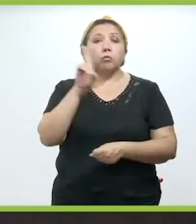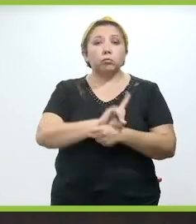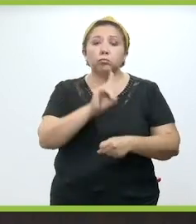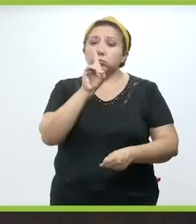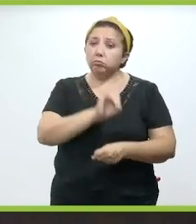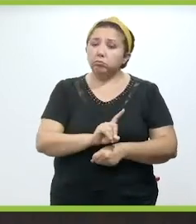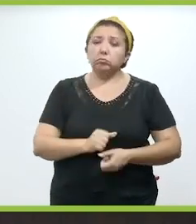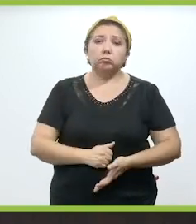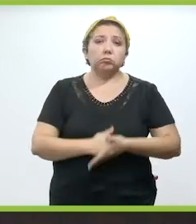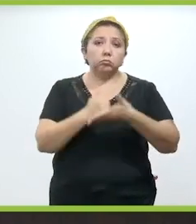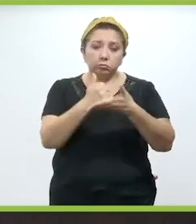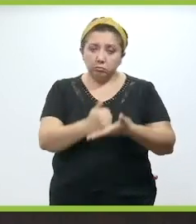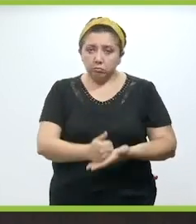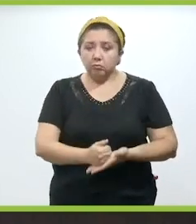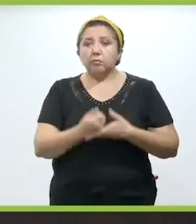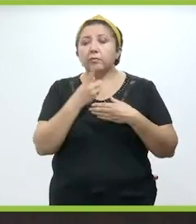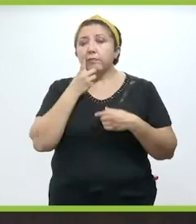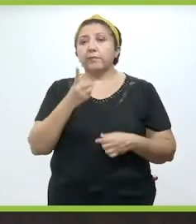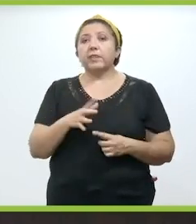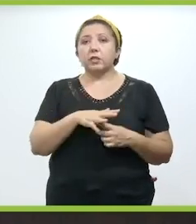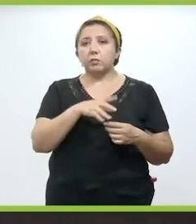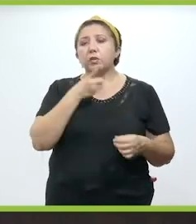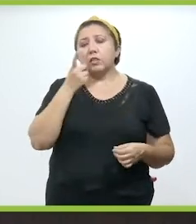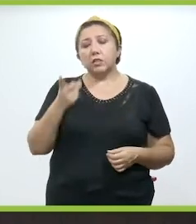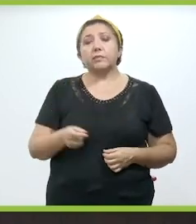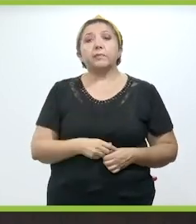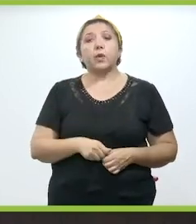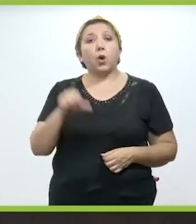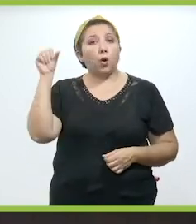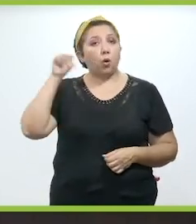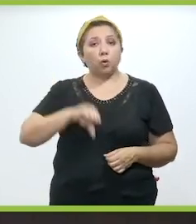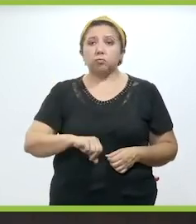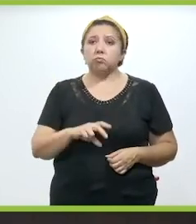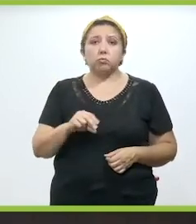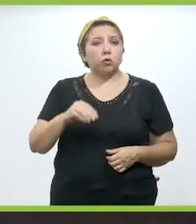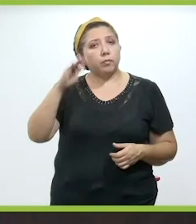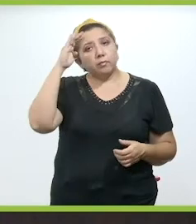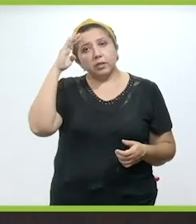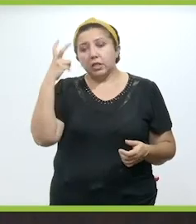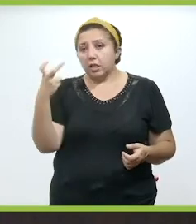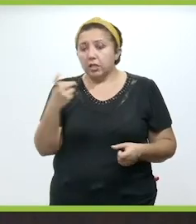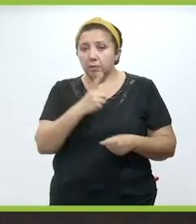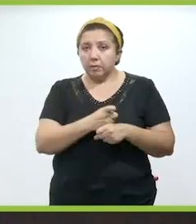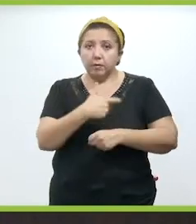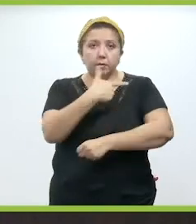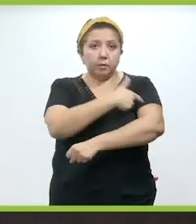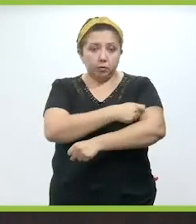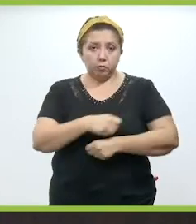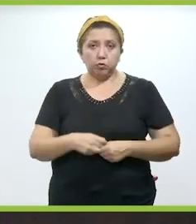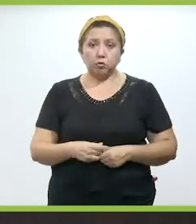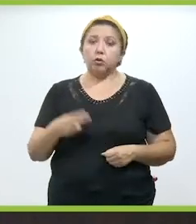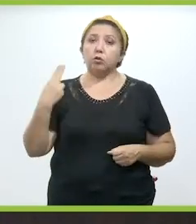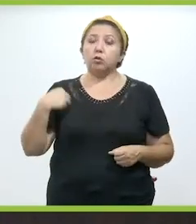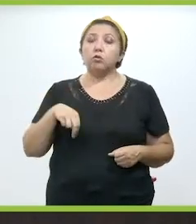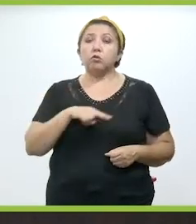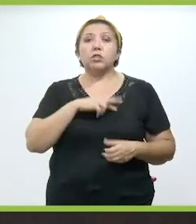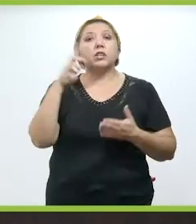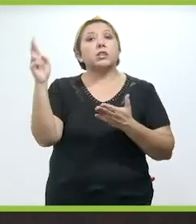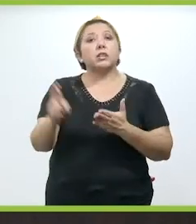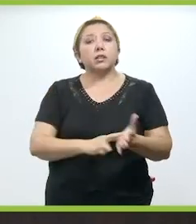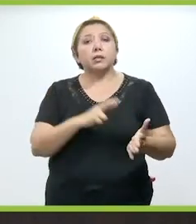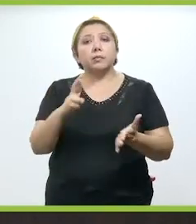está dando la batalla, que todos los días se está enfrentando al COVID y que hoy no están considerados en esta primera etapa. Entonces nosotros hemos